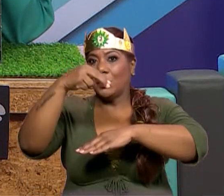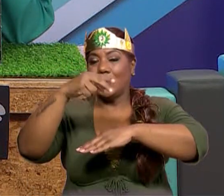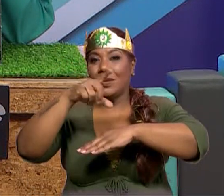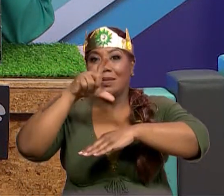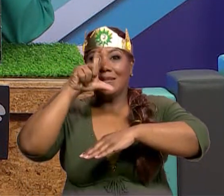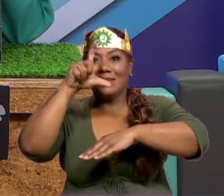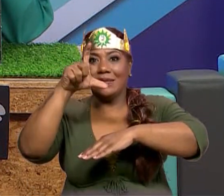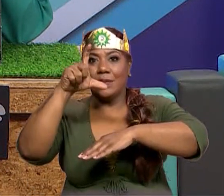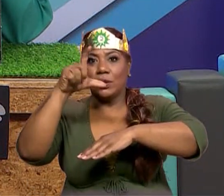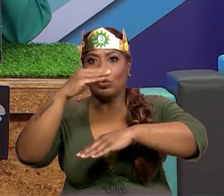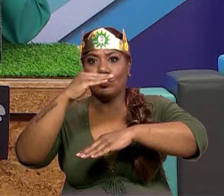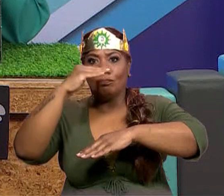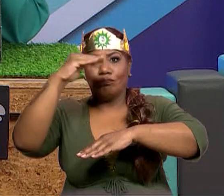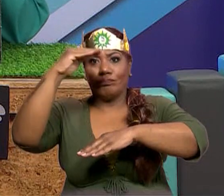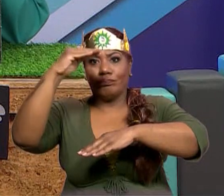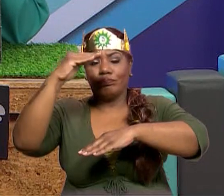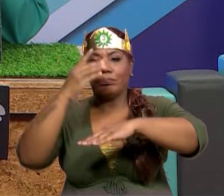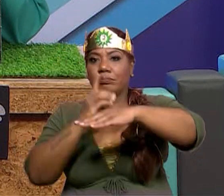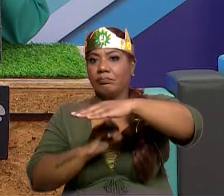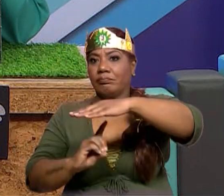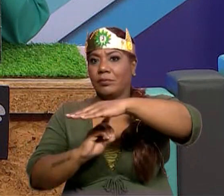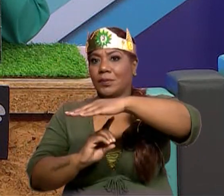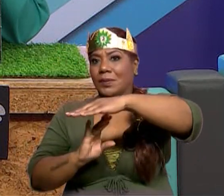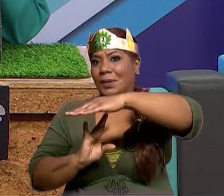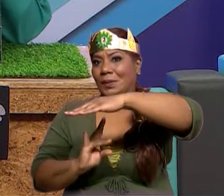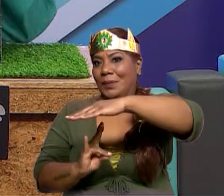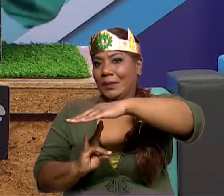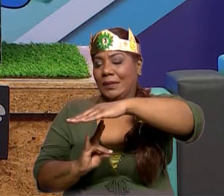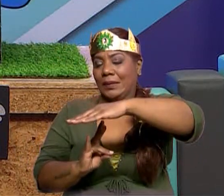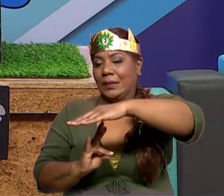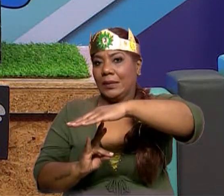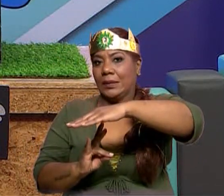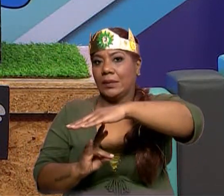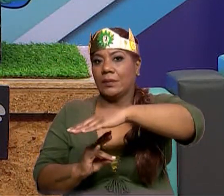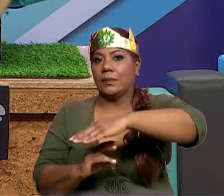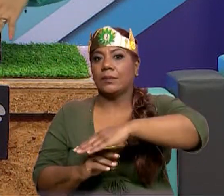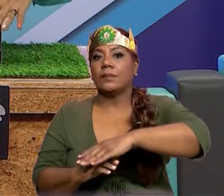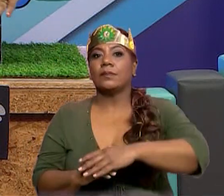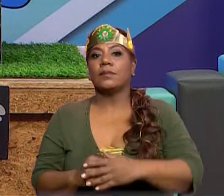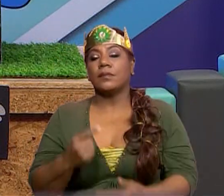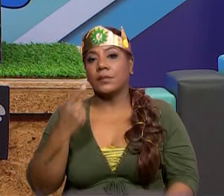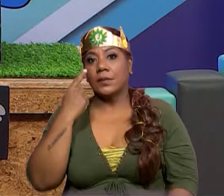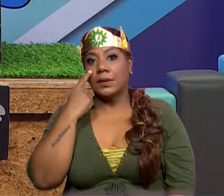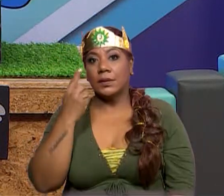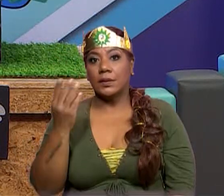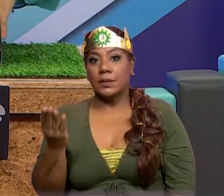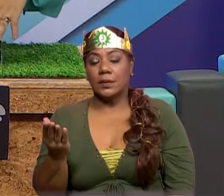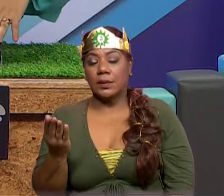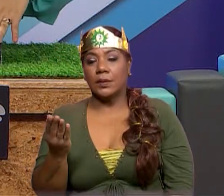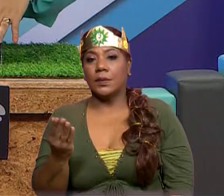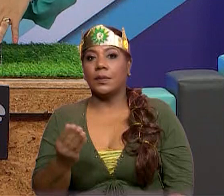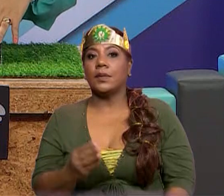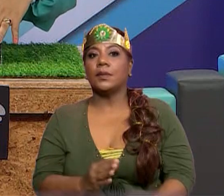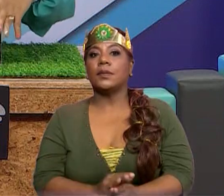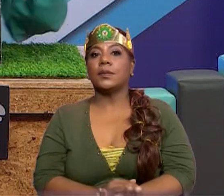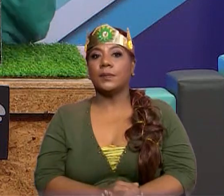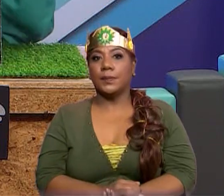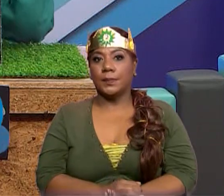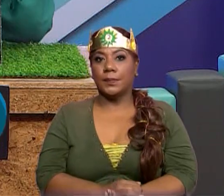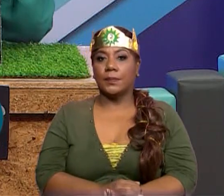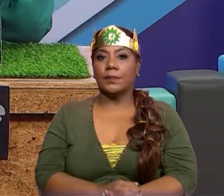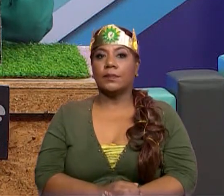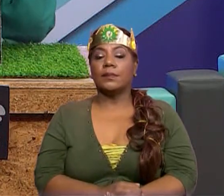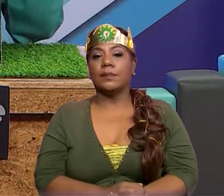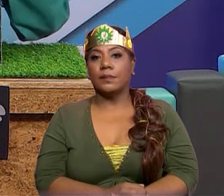que el numerador es mayor que el denominador. Y si lo observamos en una representación gráfica,